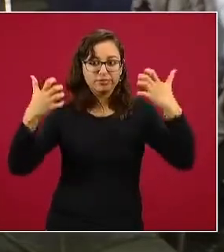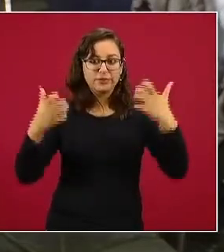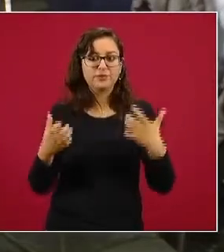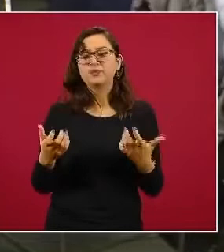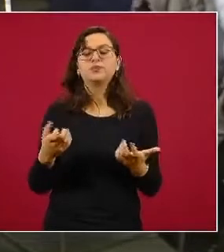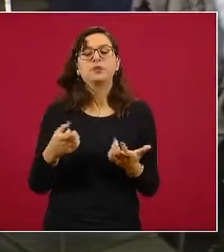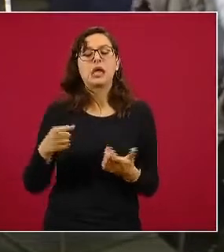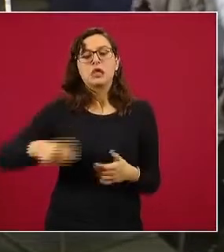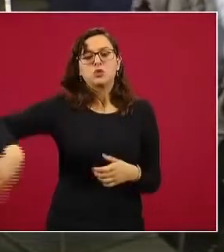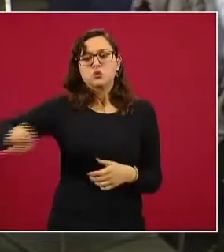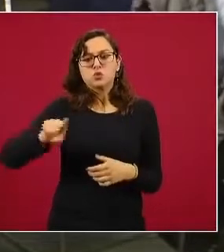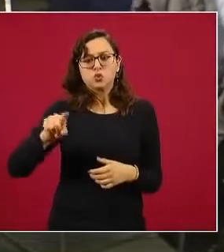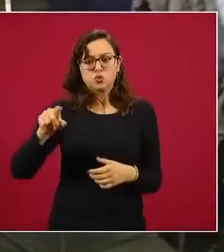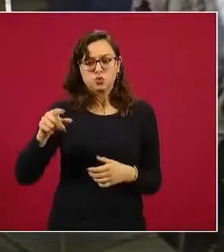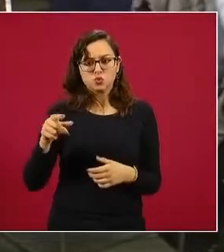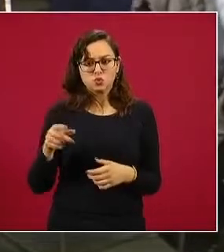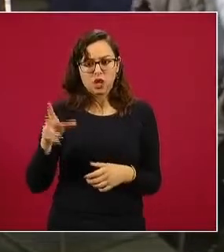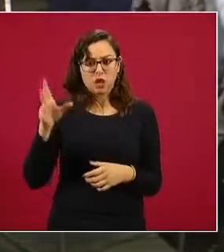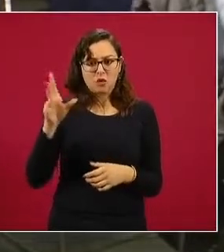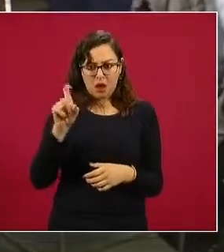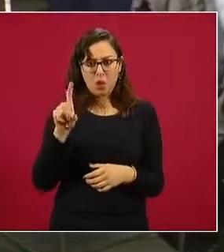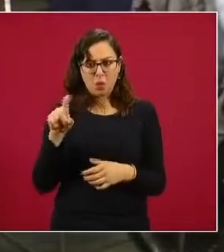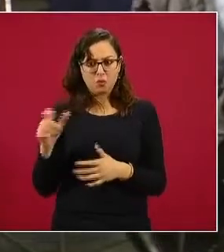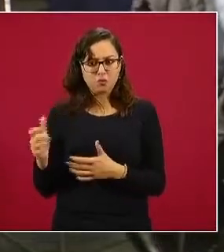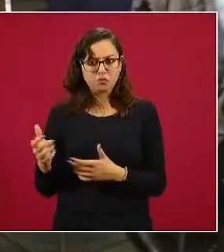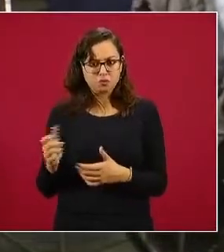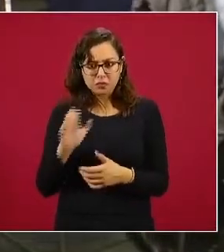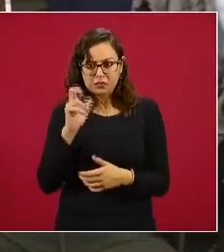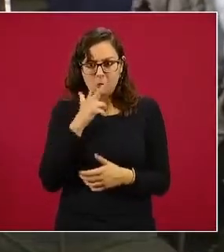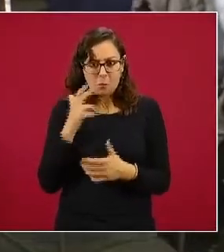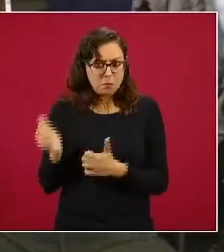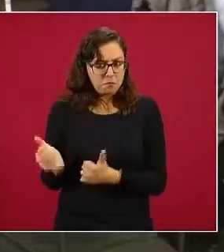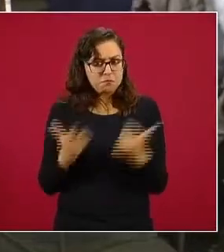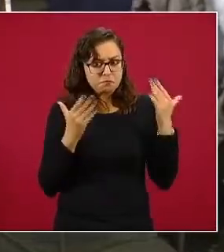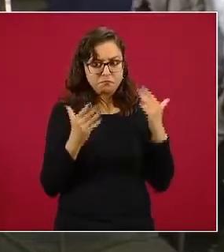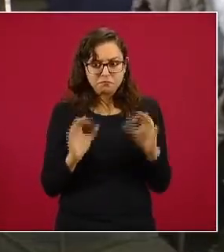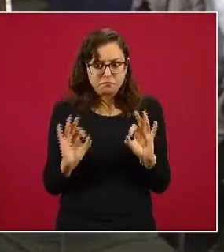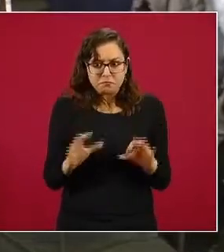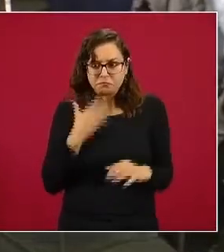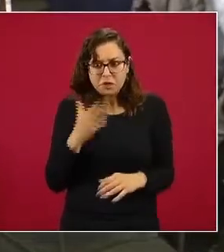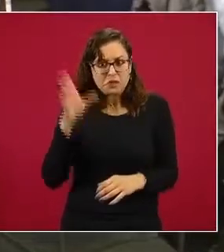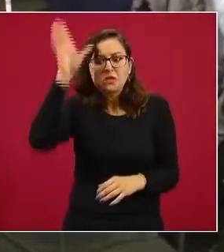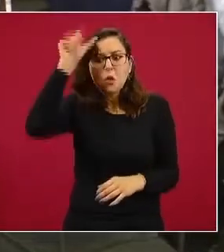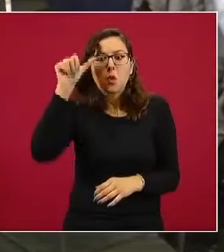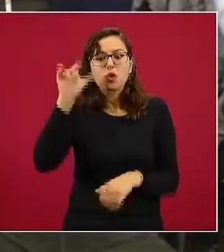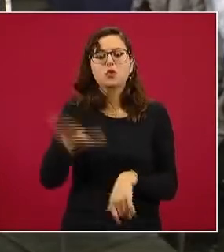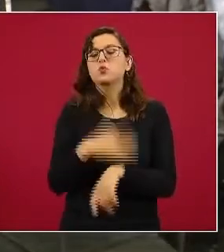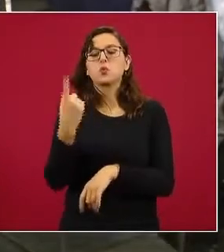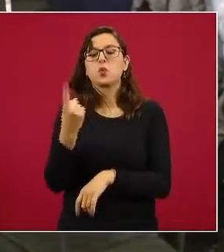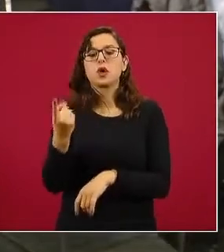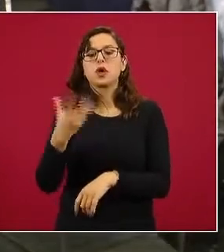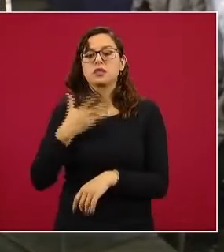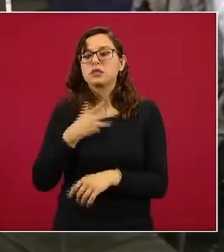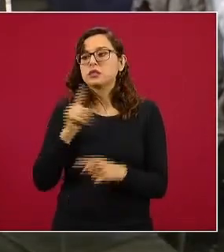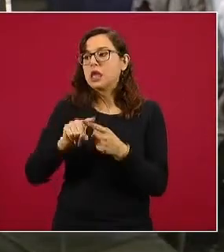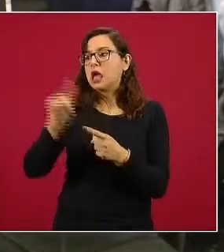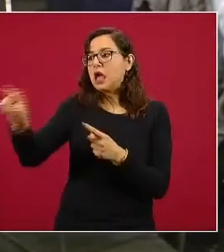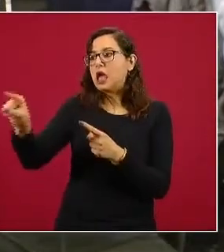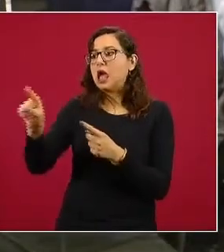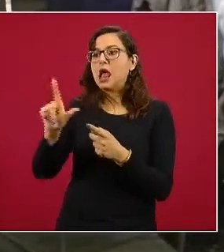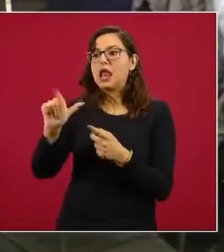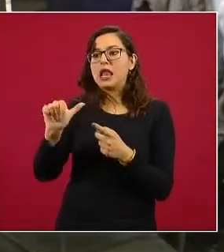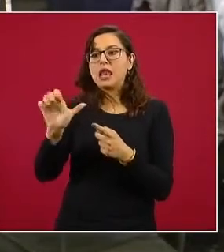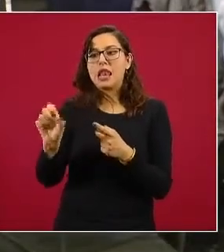están en desacuerdo en entregar el agua y que le corresponde a Chihuahua porque esta se extraería de las presas las vírgenes y el